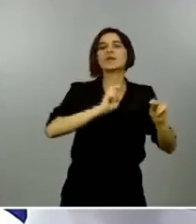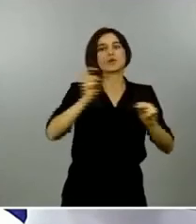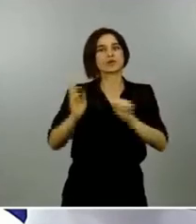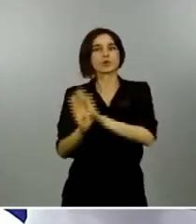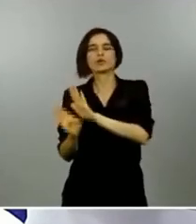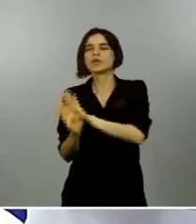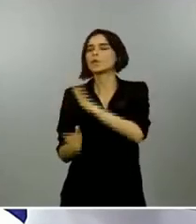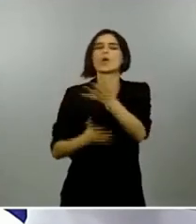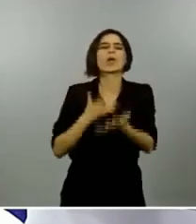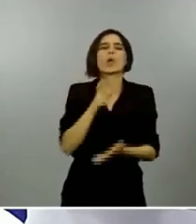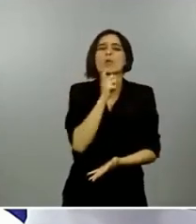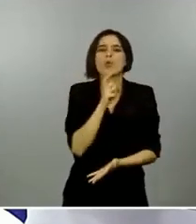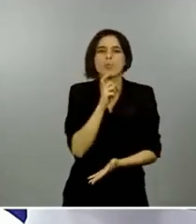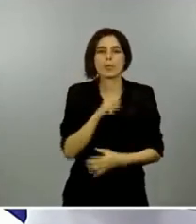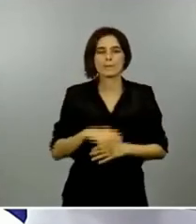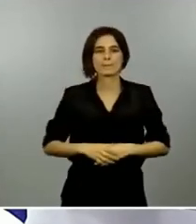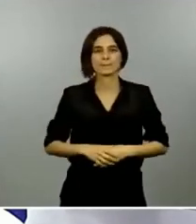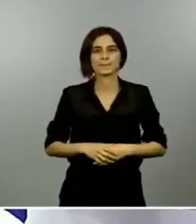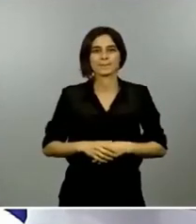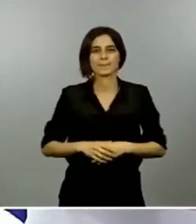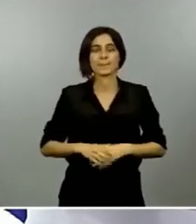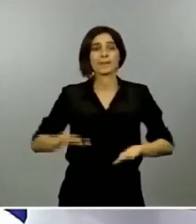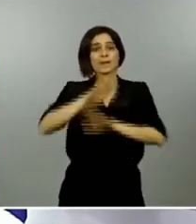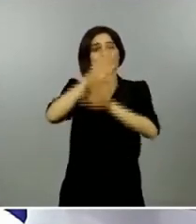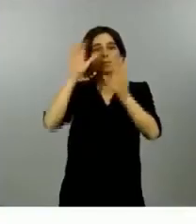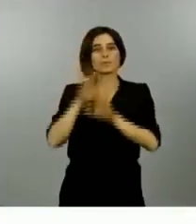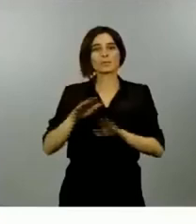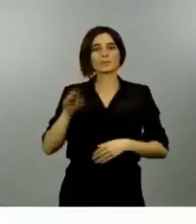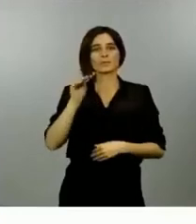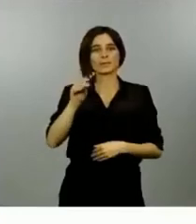sobre la publicación que ha realizado el BOE esta mañana